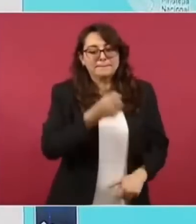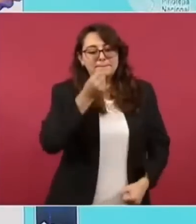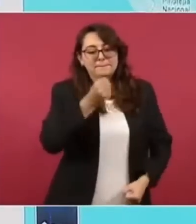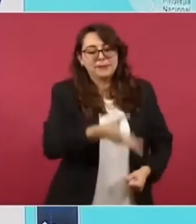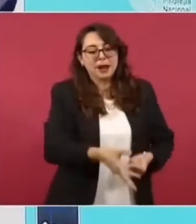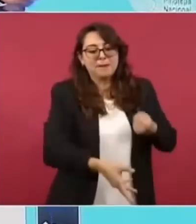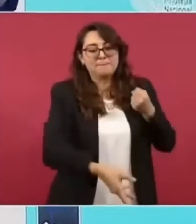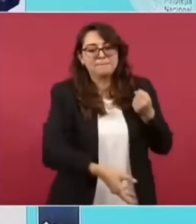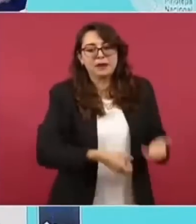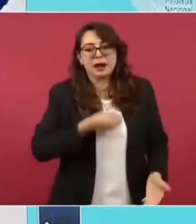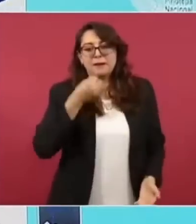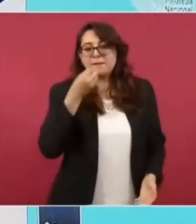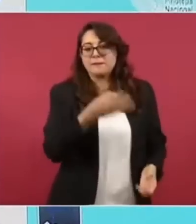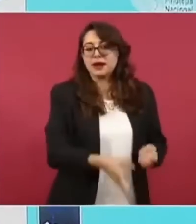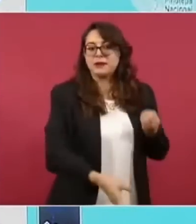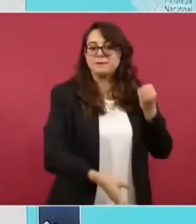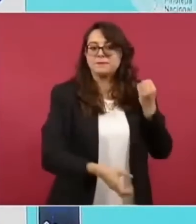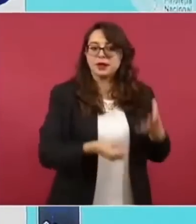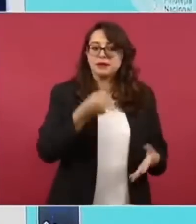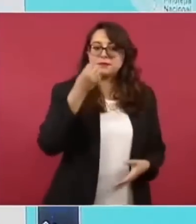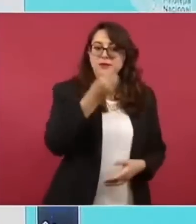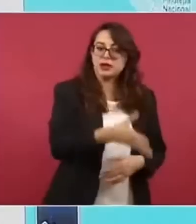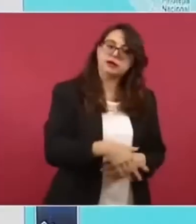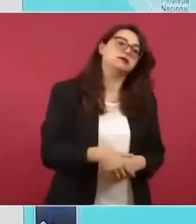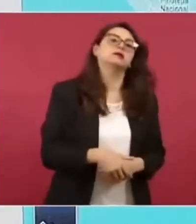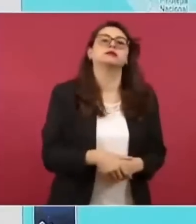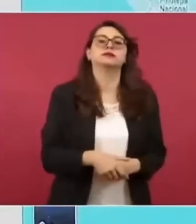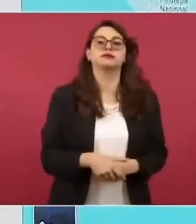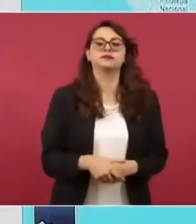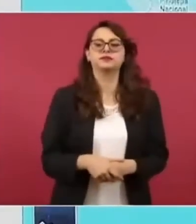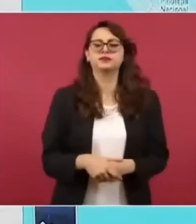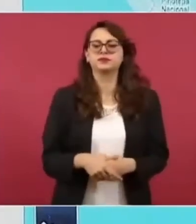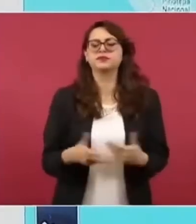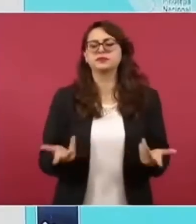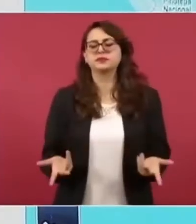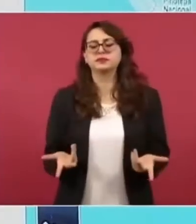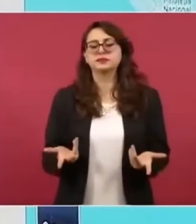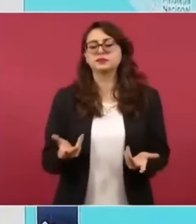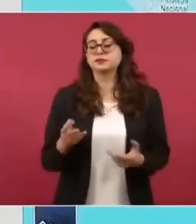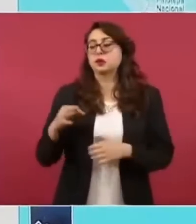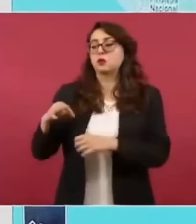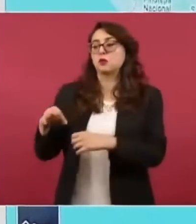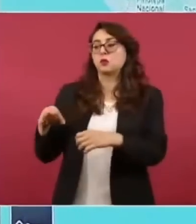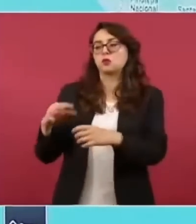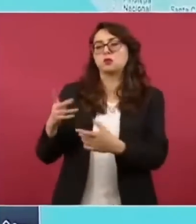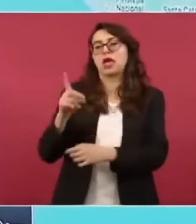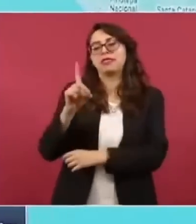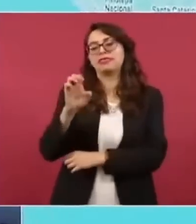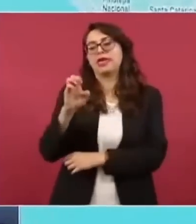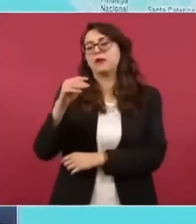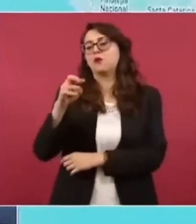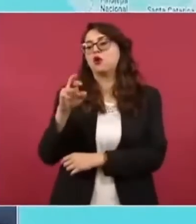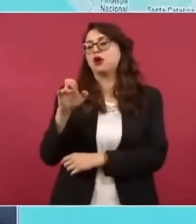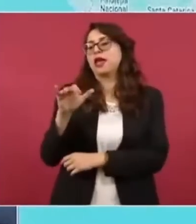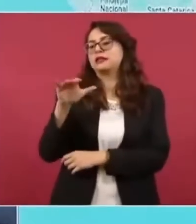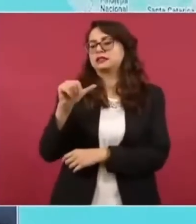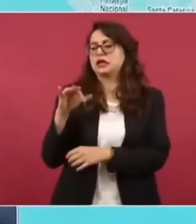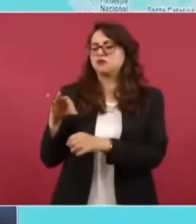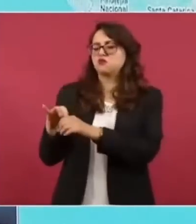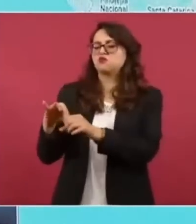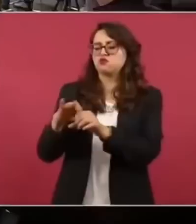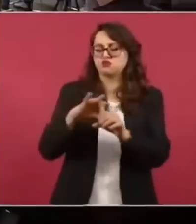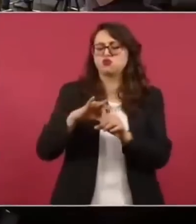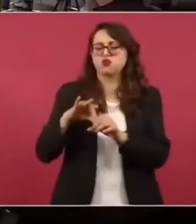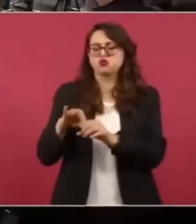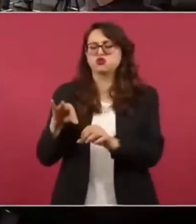Una cosa es que se celebraran elecciones. Y otra cosa es que el poder